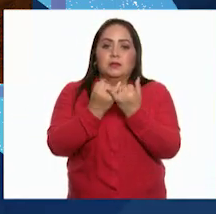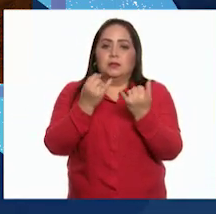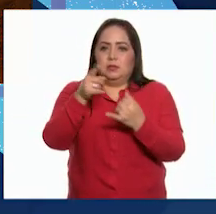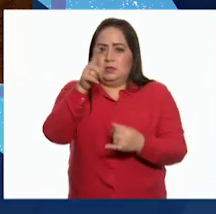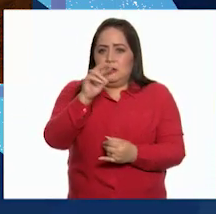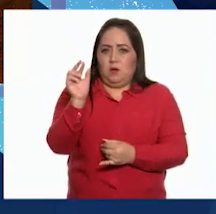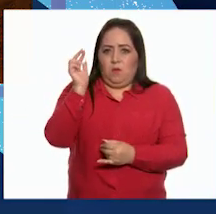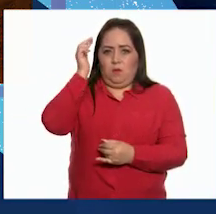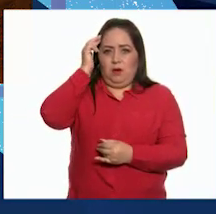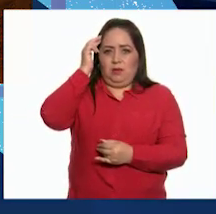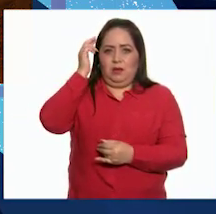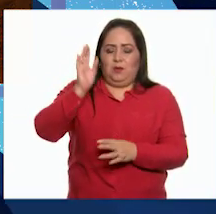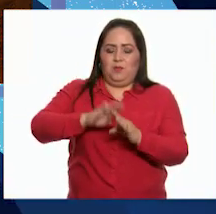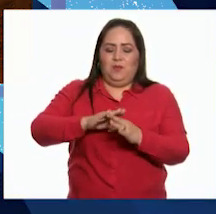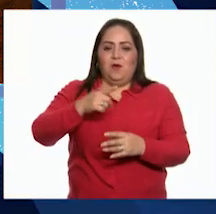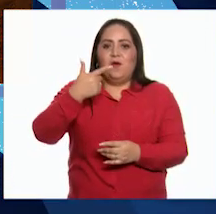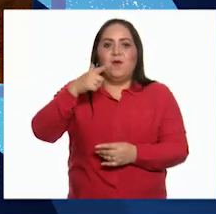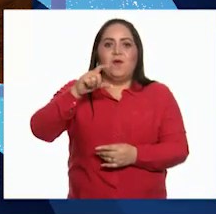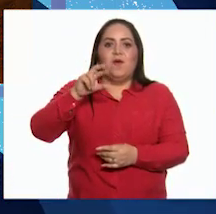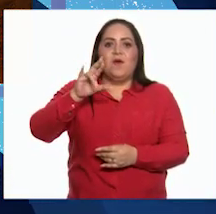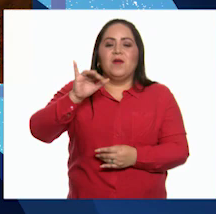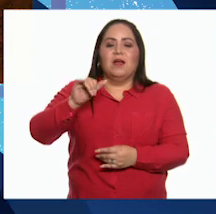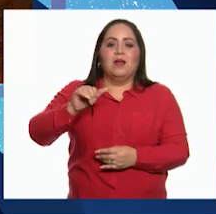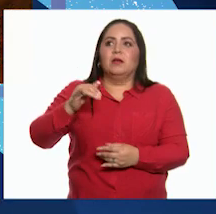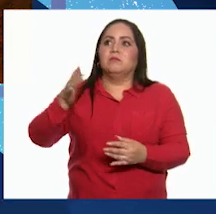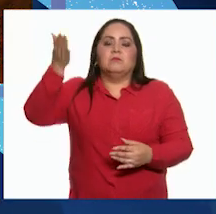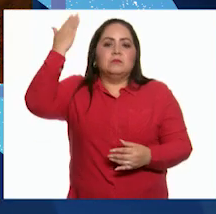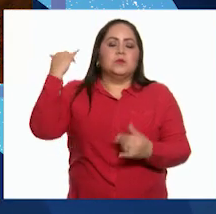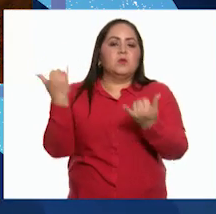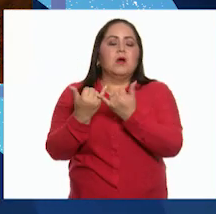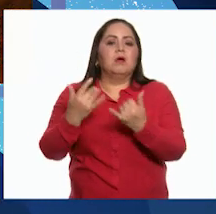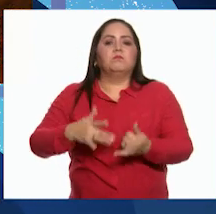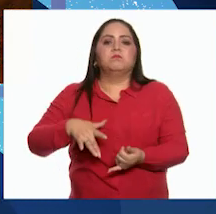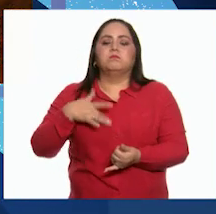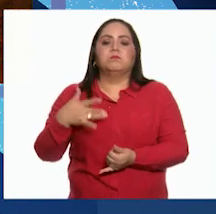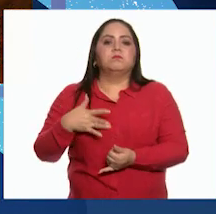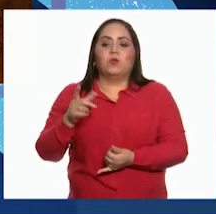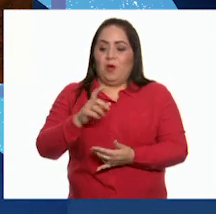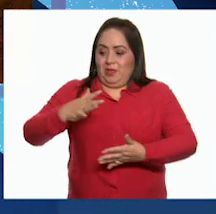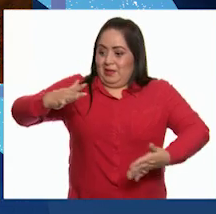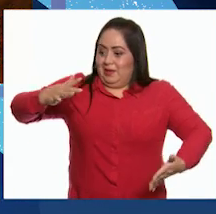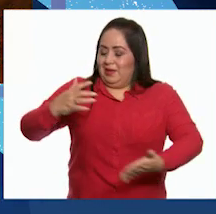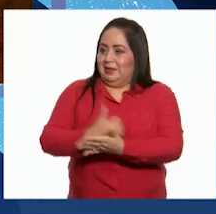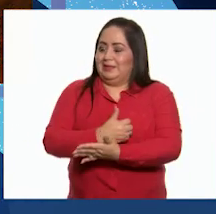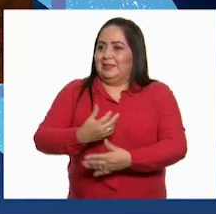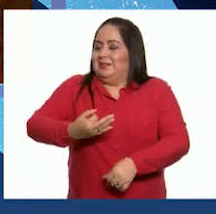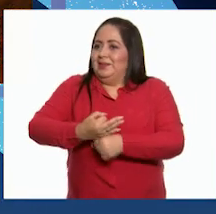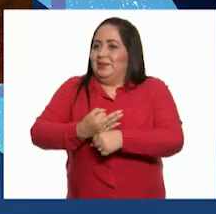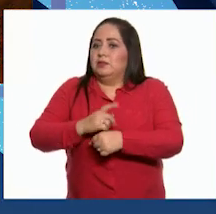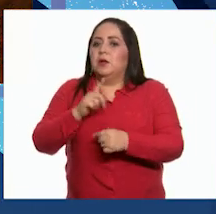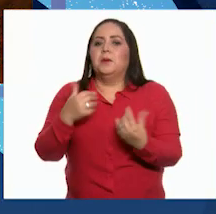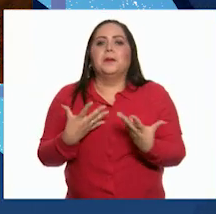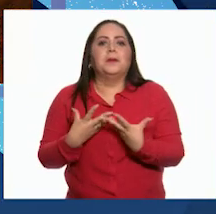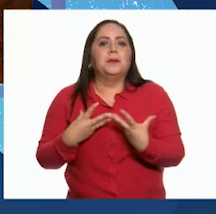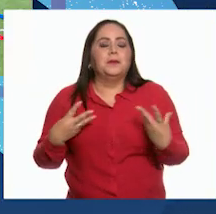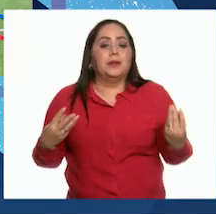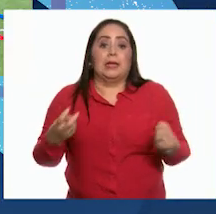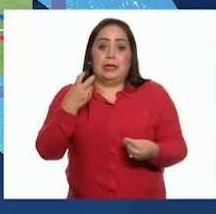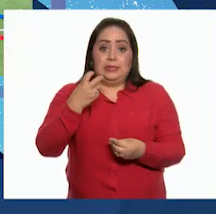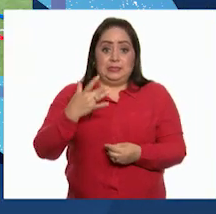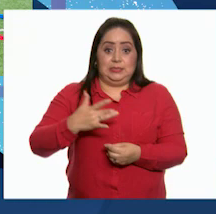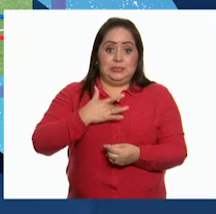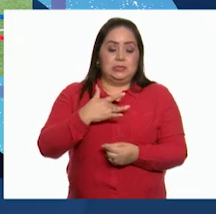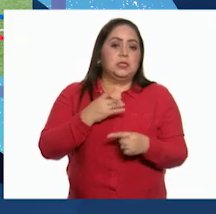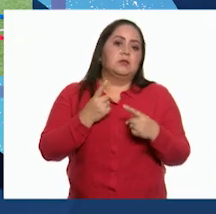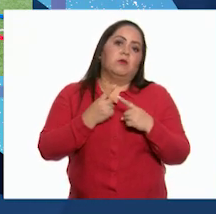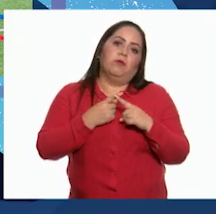recuerdan ese momento de gloria, ya no la sienten igual como la sintieron al ganar en ese momento. Con los sentimientos